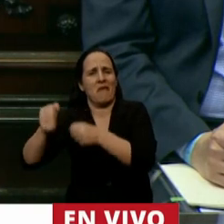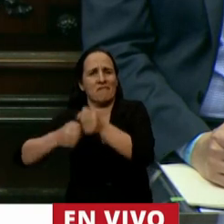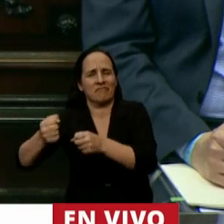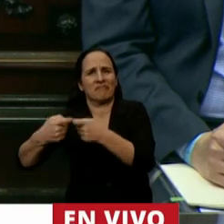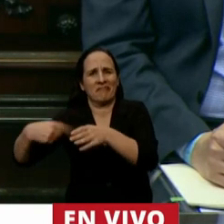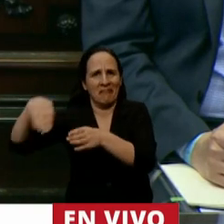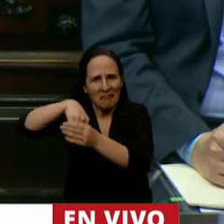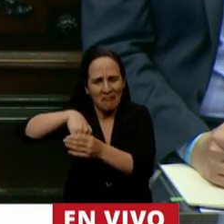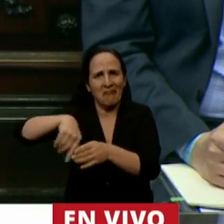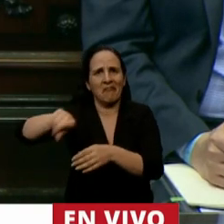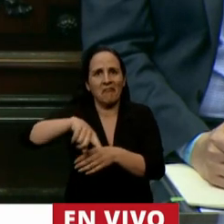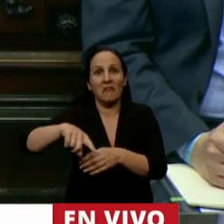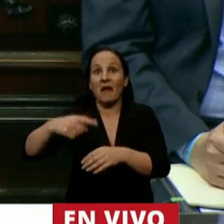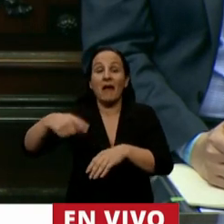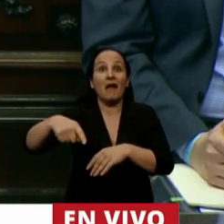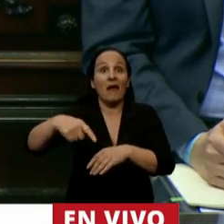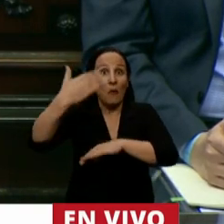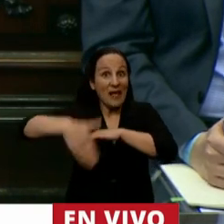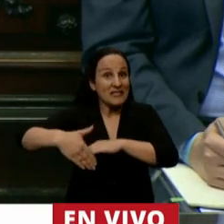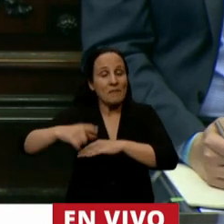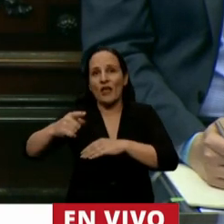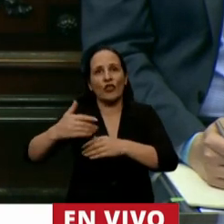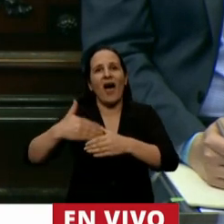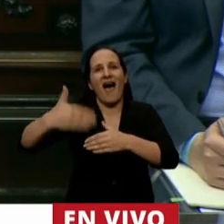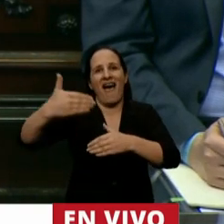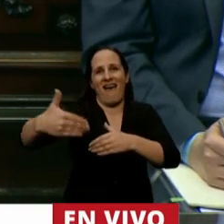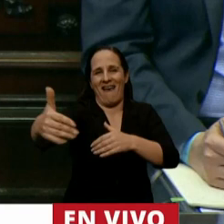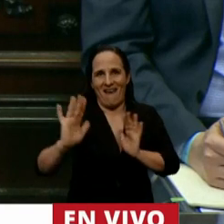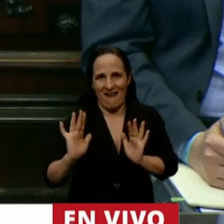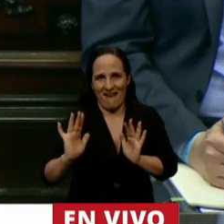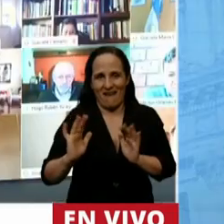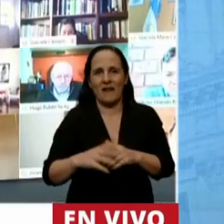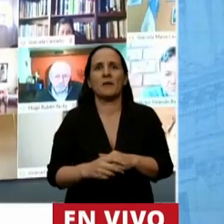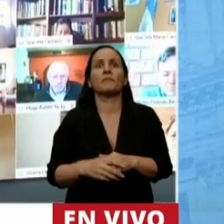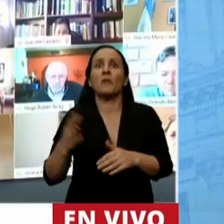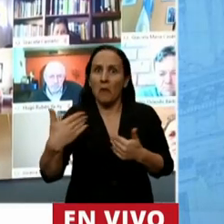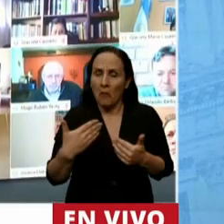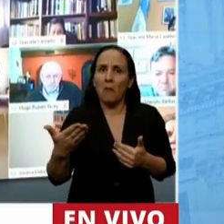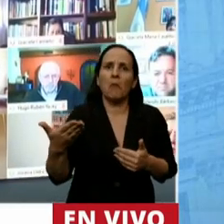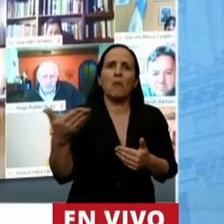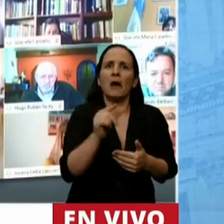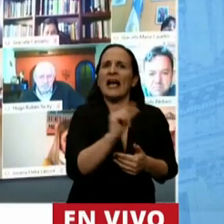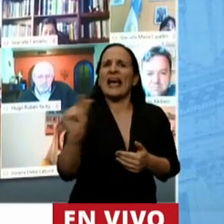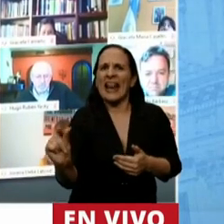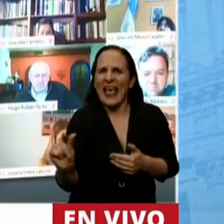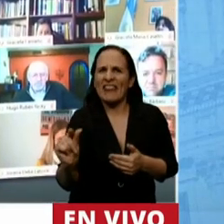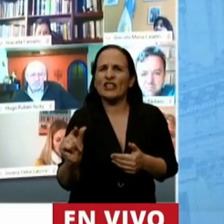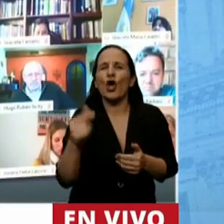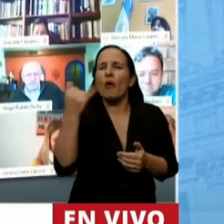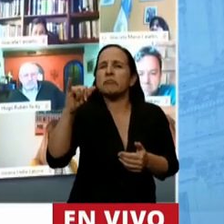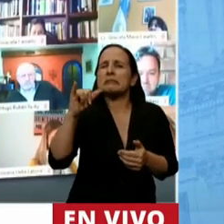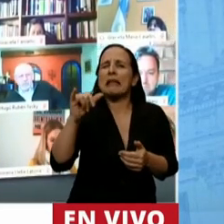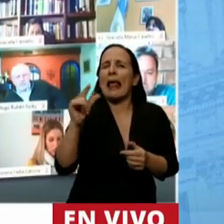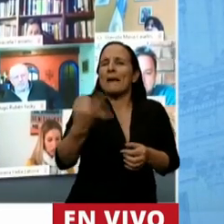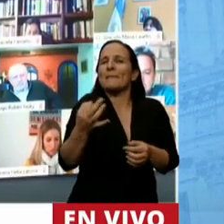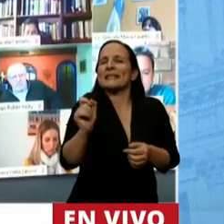prorrogamos los vencimientos de deuda de pyme y micropyme generamos nuevos incentivos de crédito con tasas preferenciales